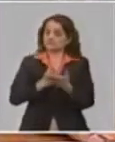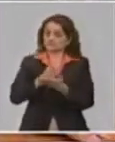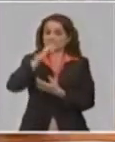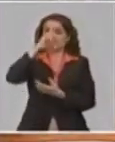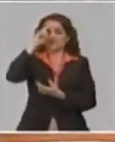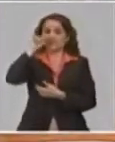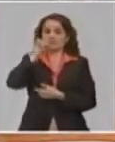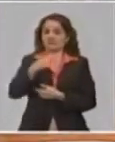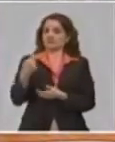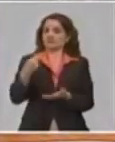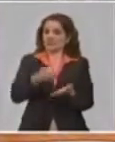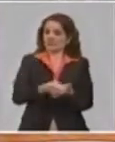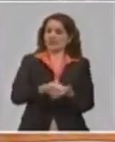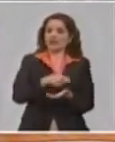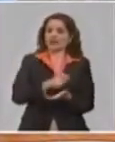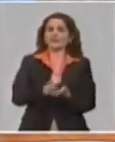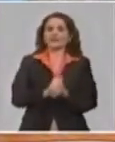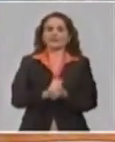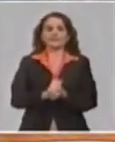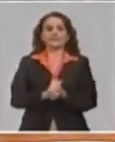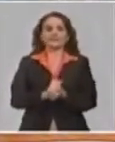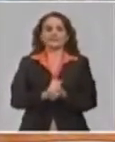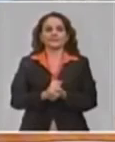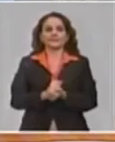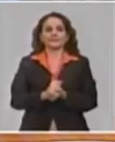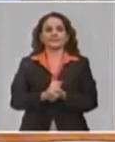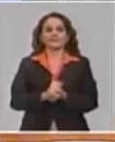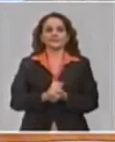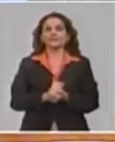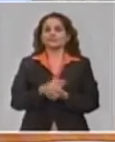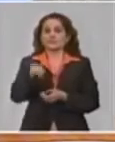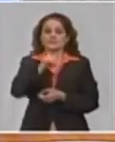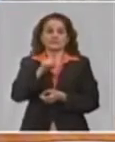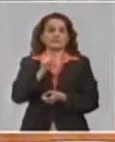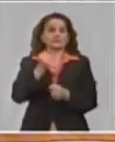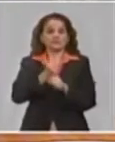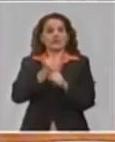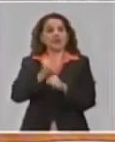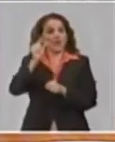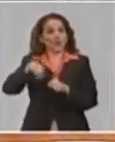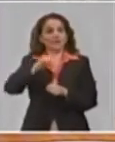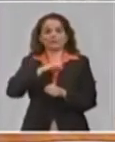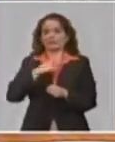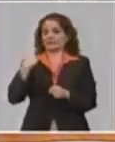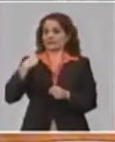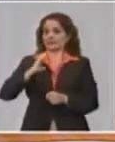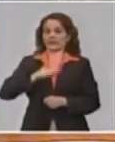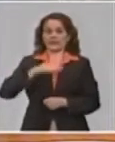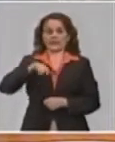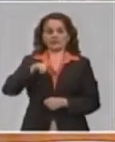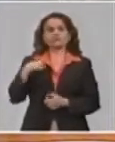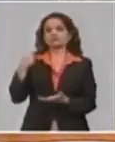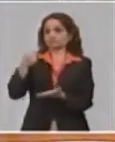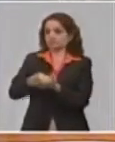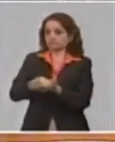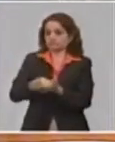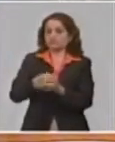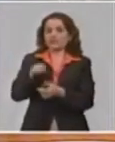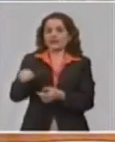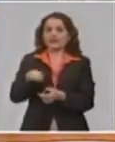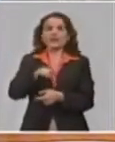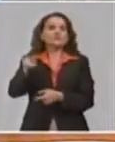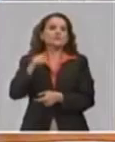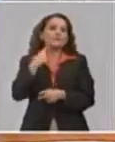poder recibir las prestaciones de la seguridad social a las que tienen derecho los trabajadores por cuenta propia, si está aplazado